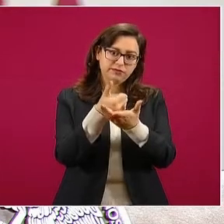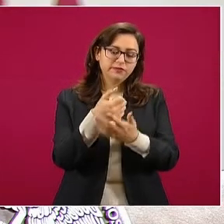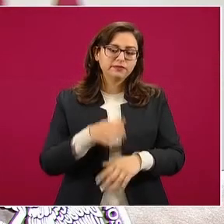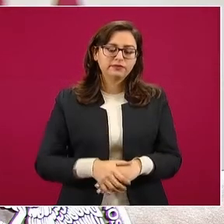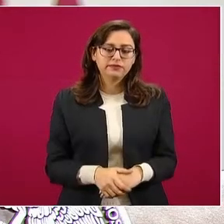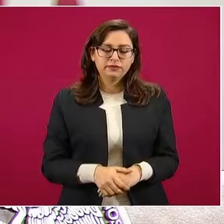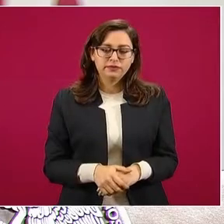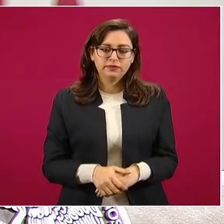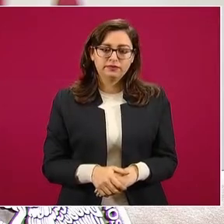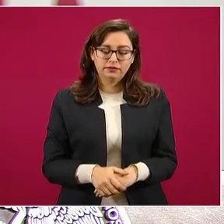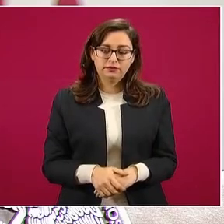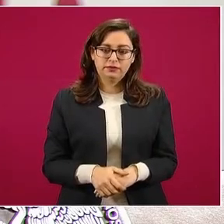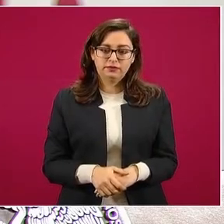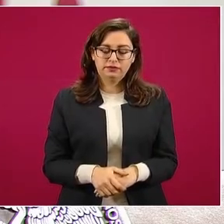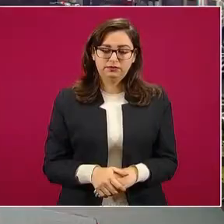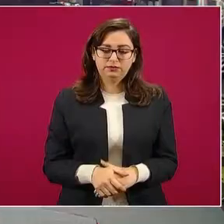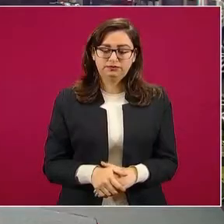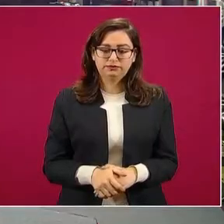bastante.